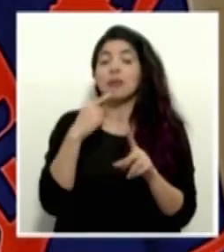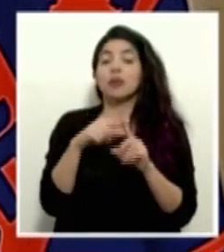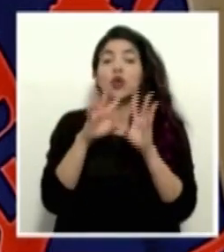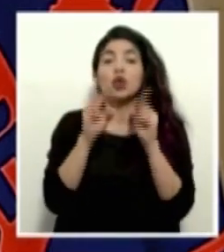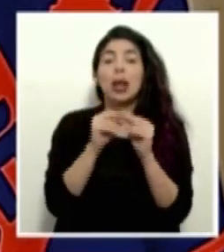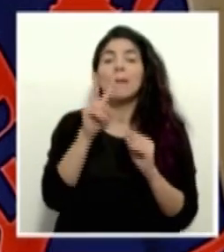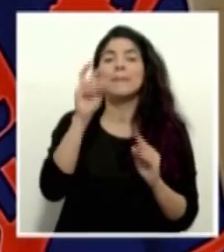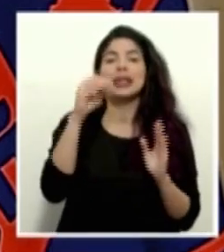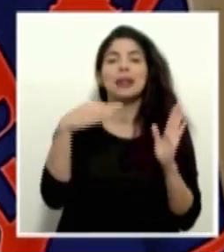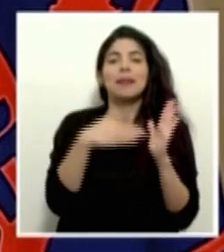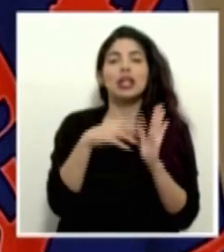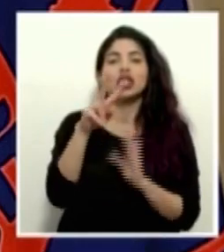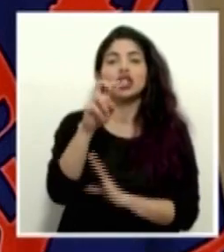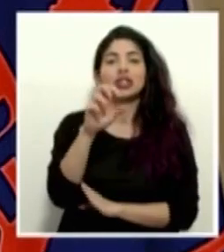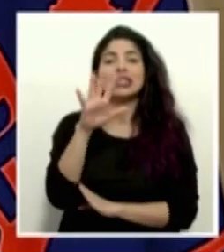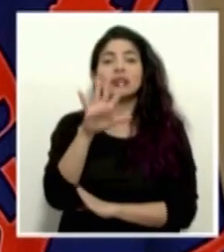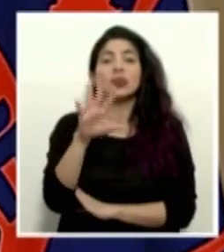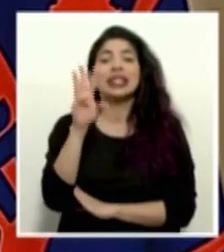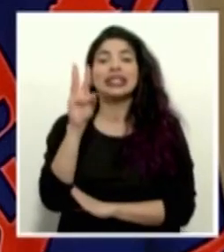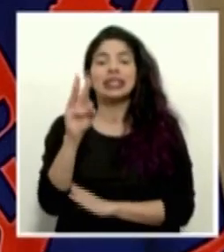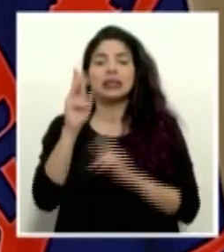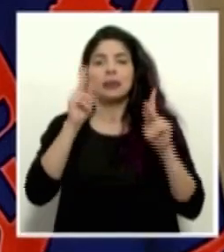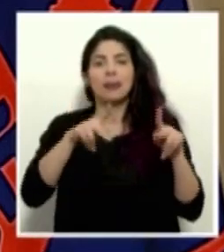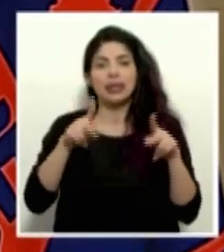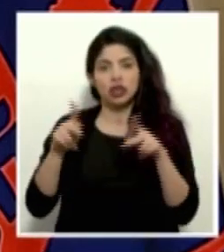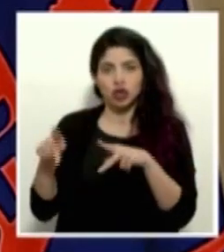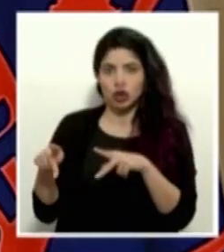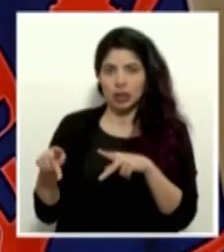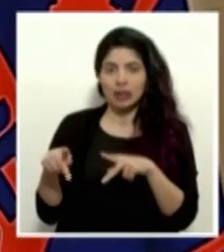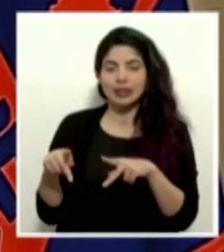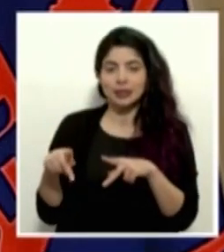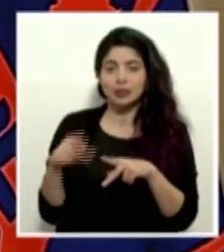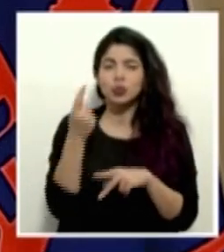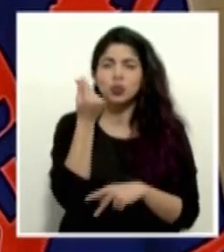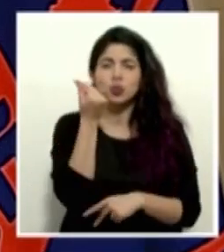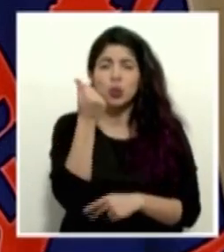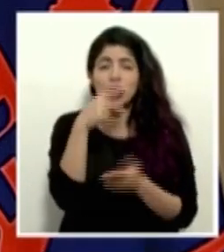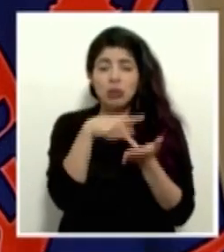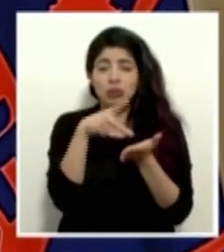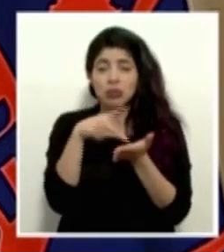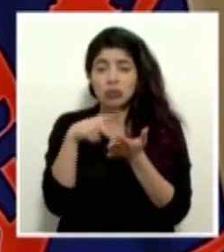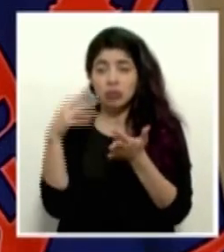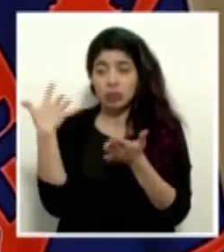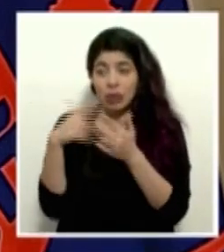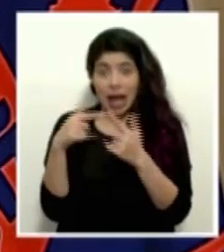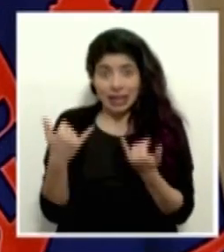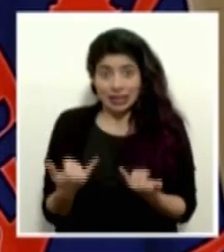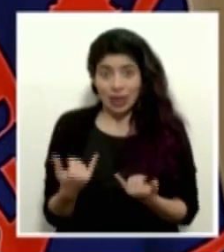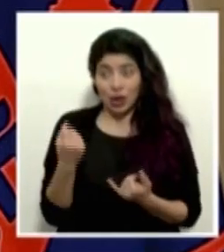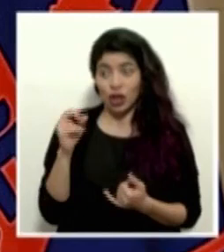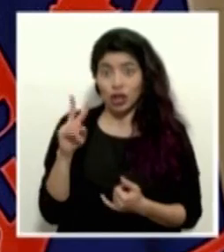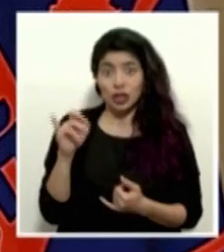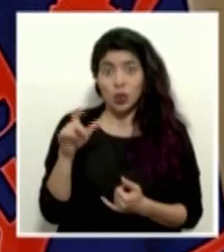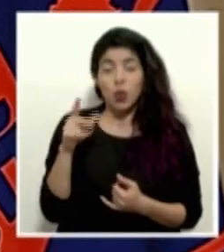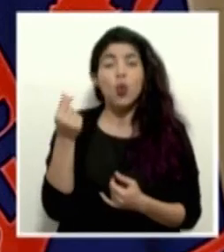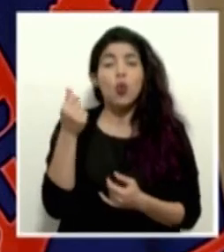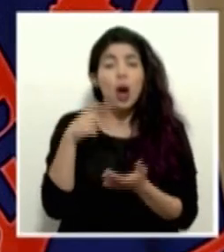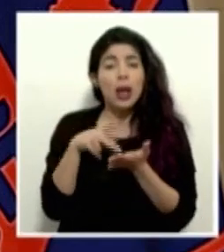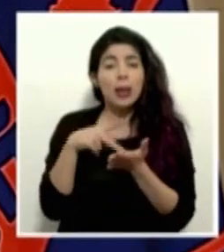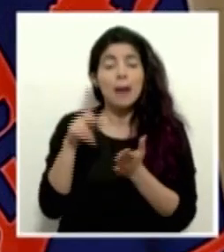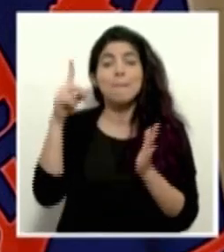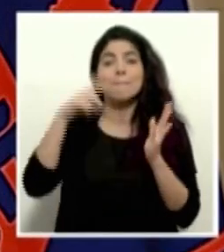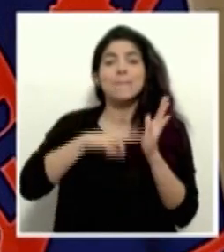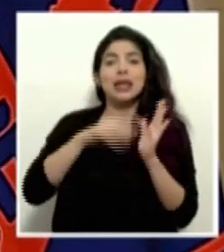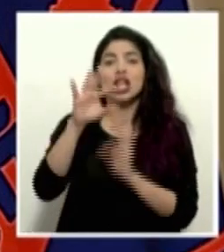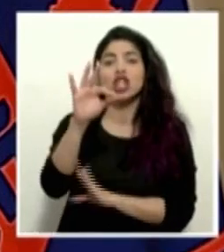de veinte mil doscientas cincuenta y seis personas para un monto pagado hasta el momento, hasta el doce de julio, de